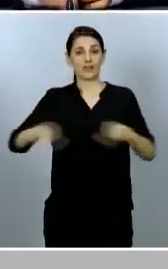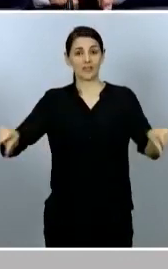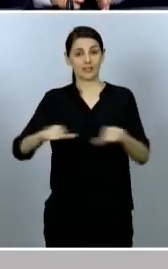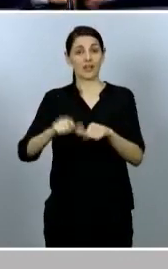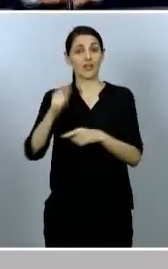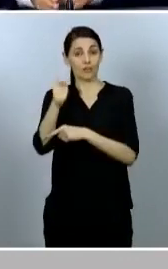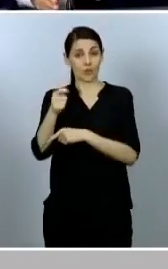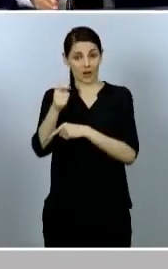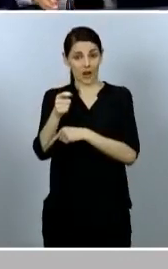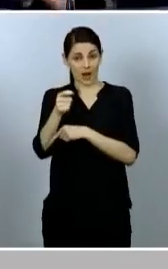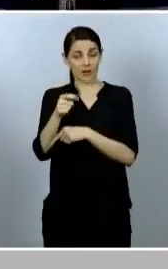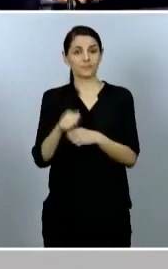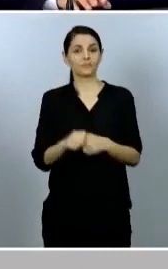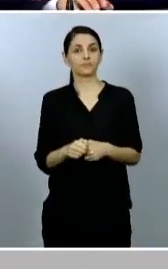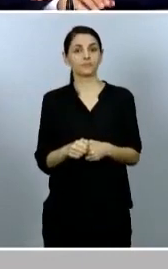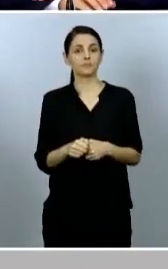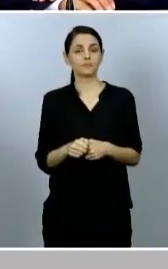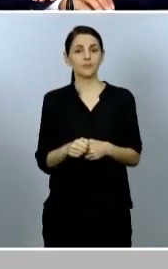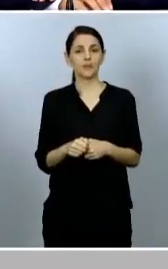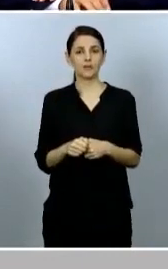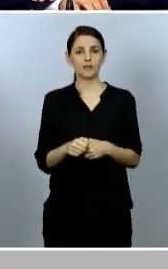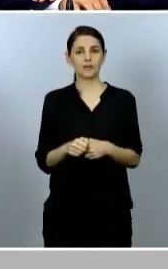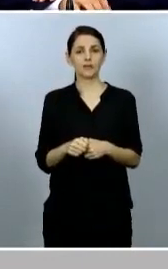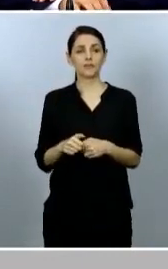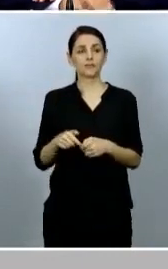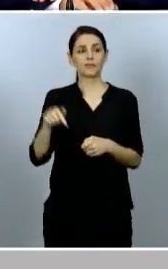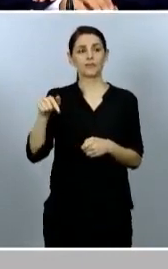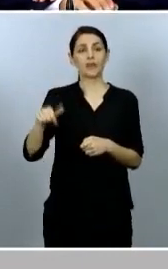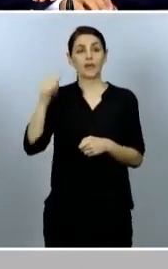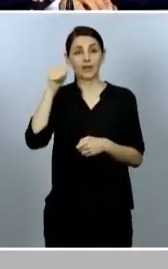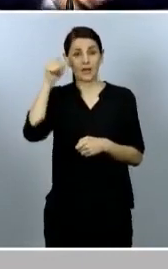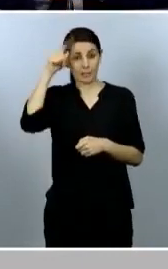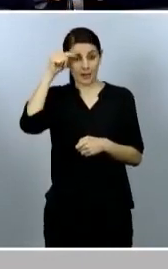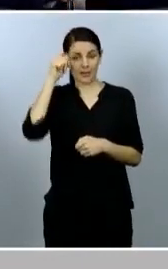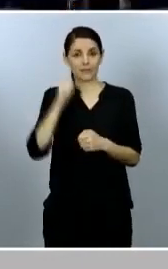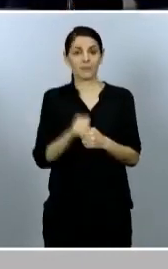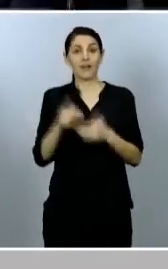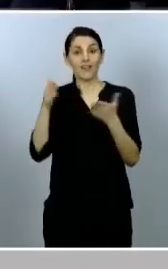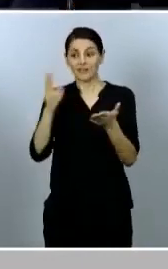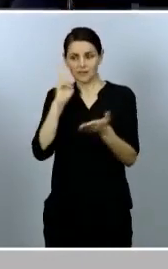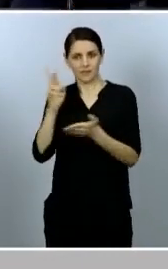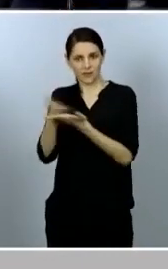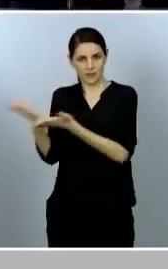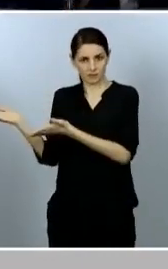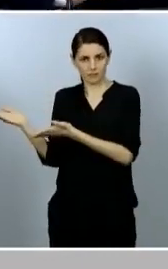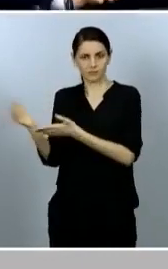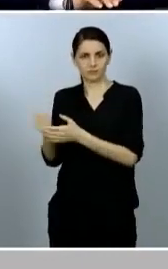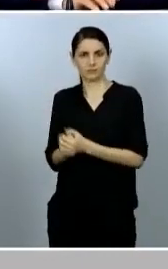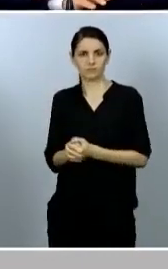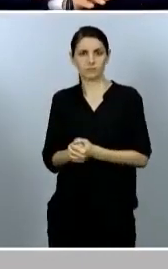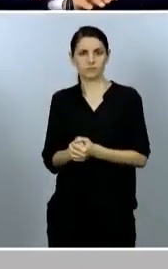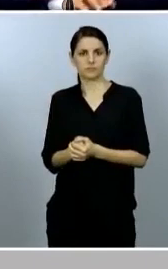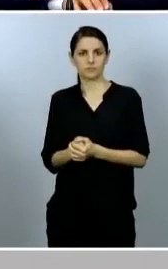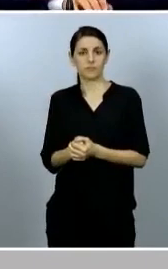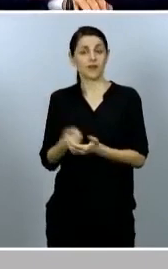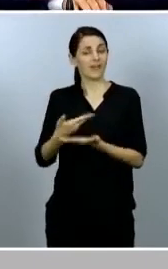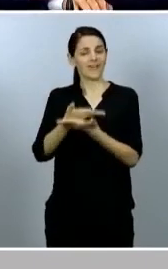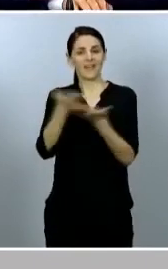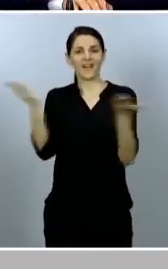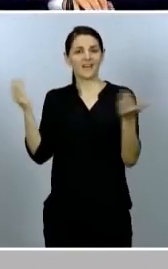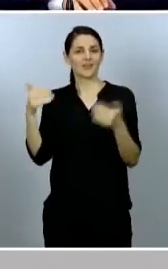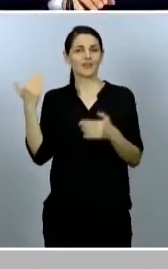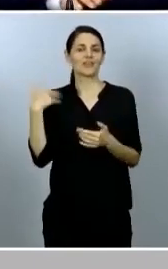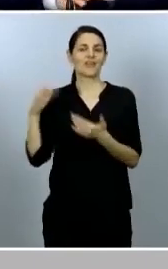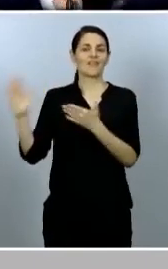territorios permanecen, los tienen ustedes dibujados en el mapa que ven en pantalla, permanecen en fase 2, el resto de España estará el lunes en